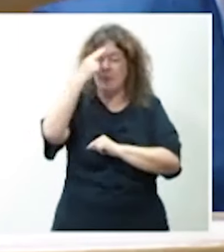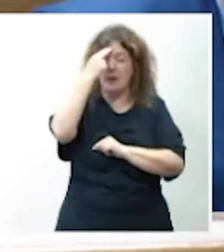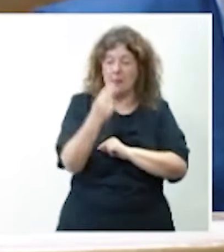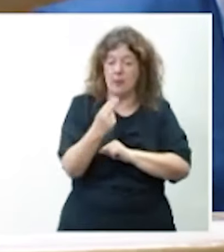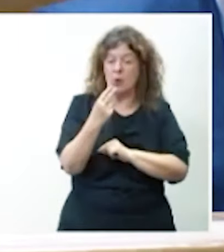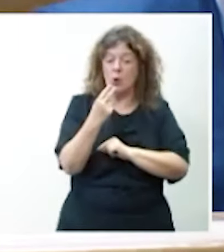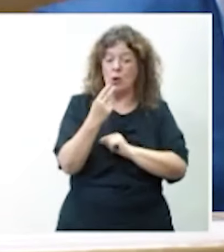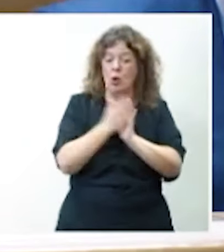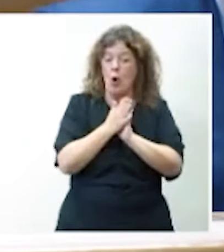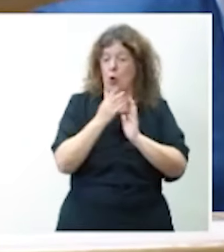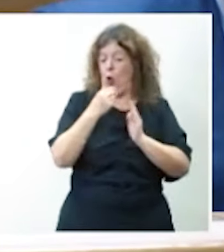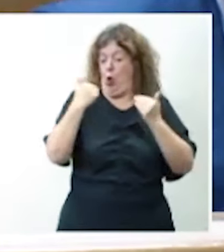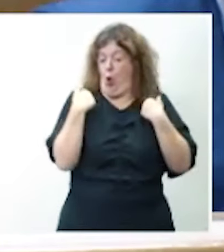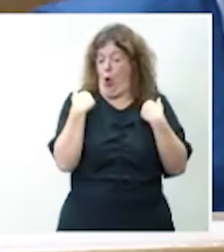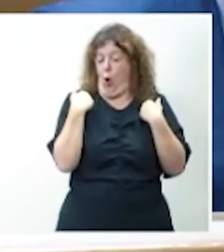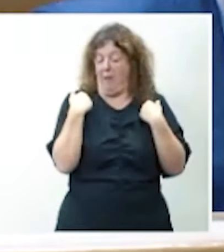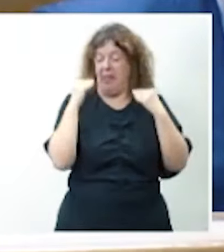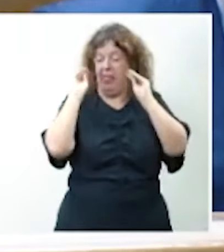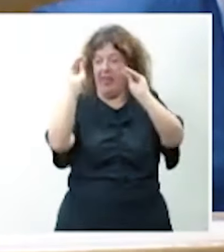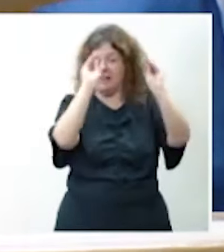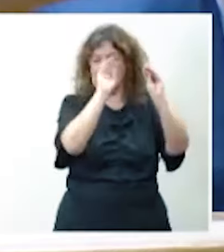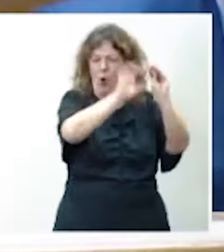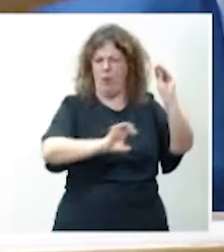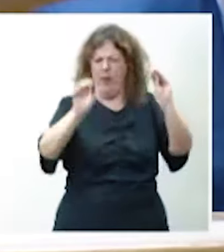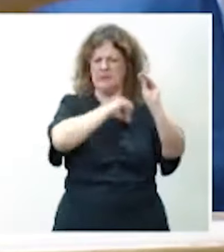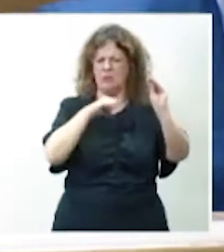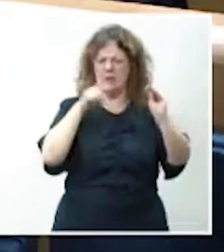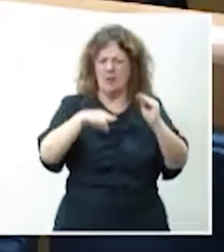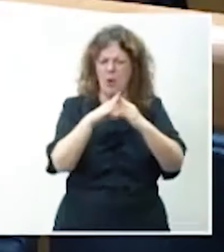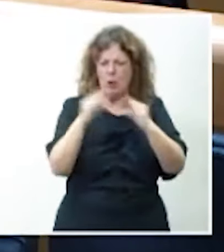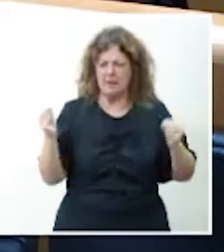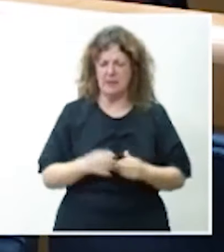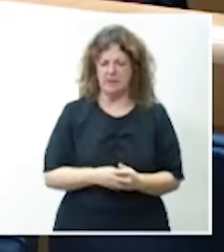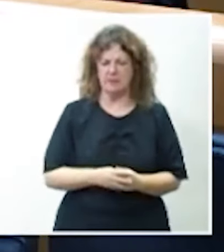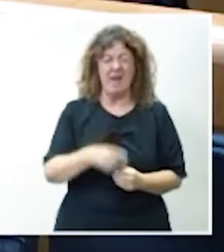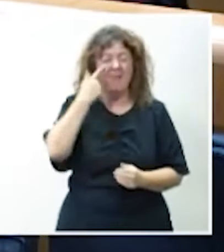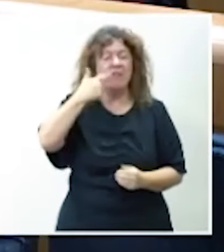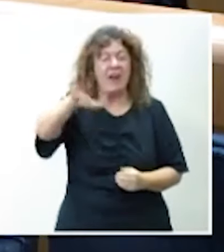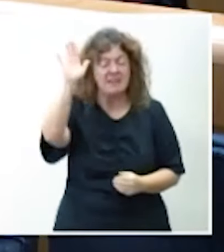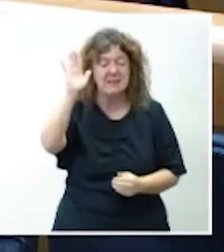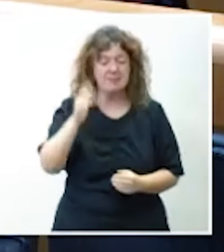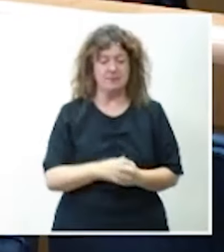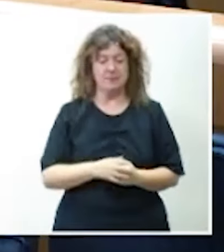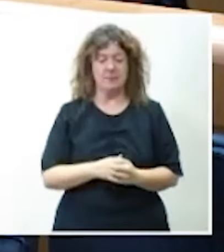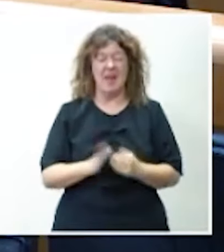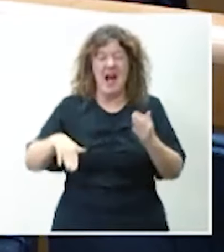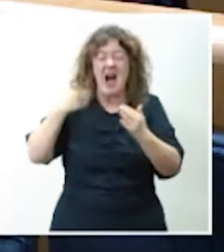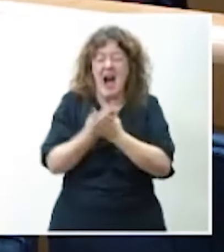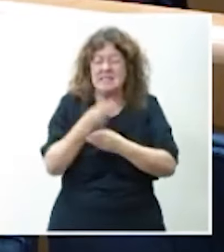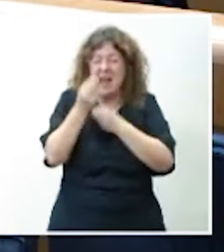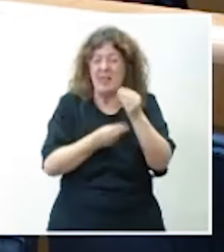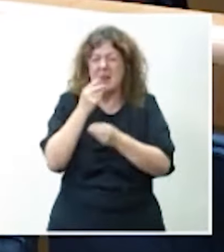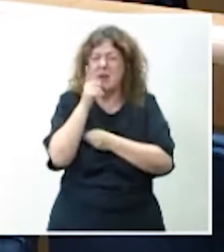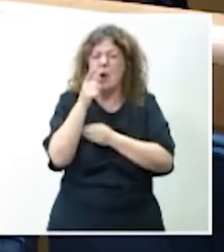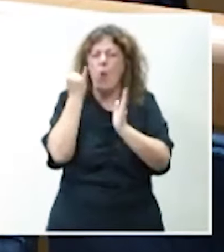con las propias competencias que tienen las comunidades autónomas y también las universidades. Fíjese, tal es así que llegamos a hacer incluso